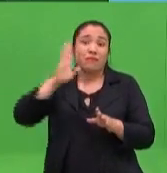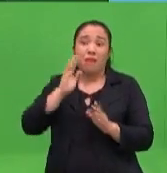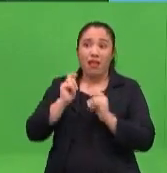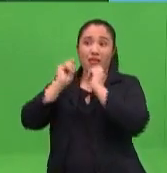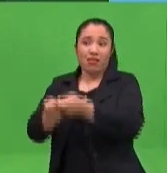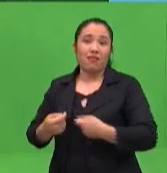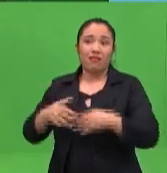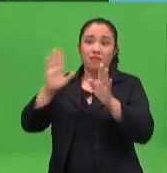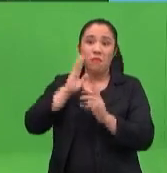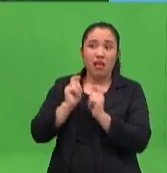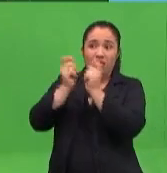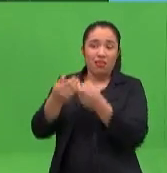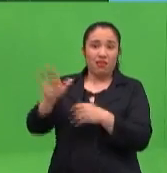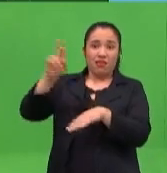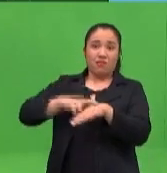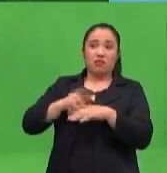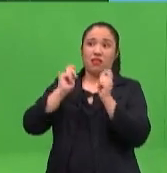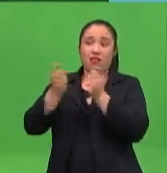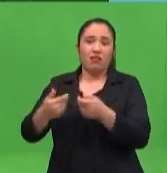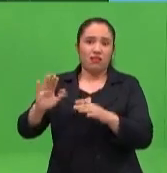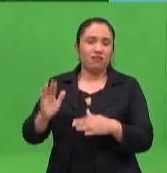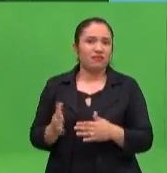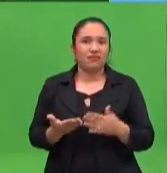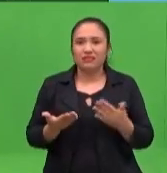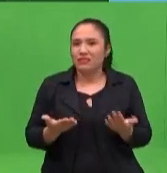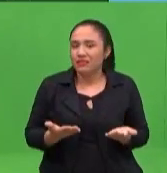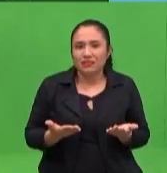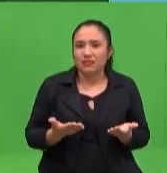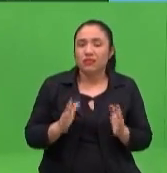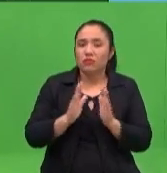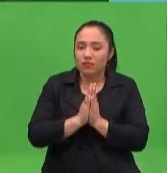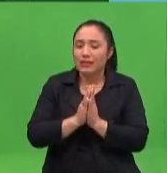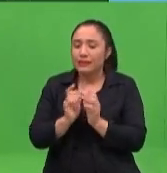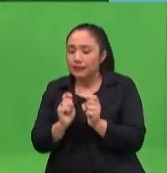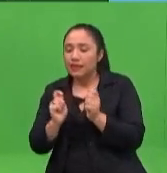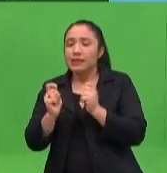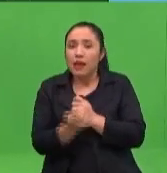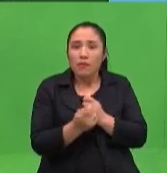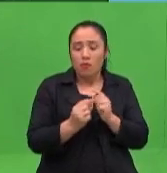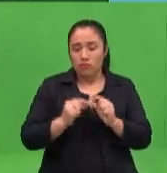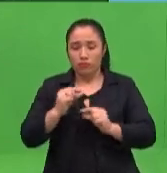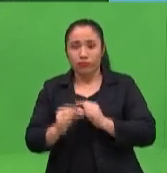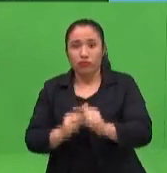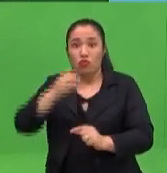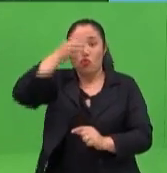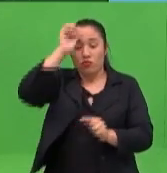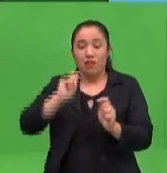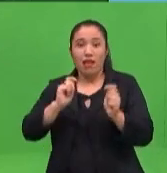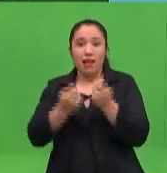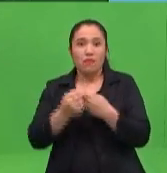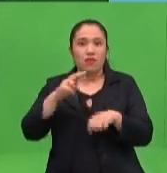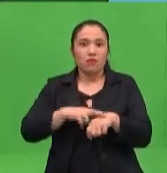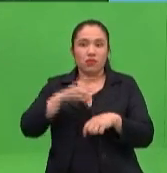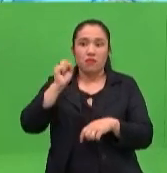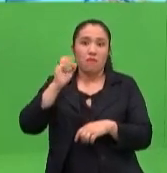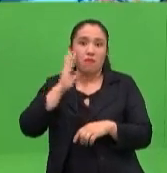repitiendo de generación en generación, pero que estamos viendo que no necesariamente son muy efectivas, ¿verdad? Pautas